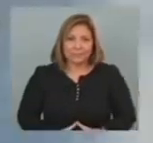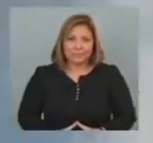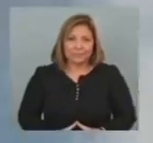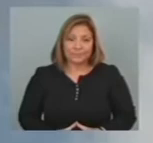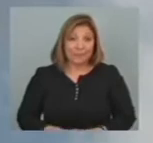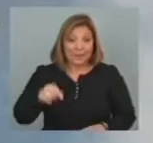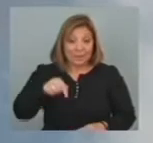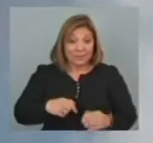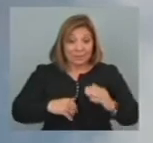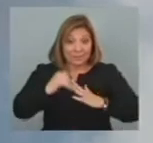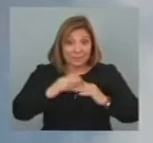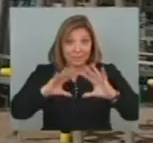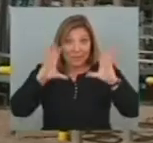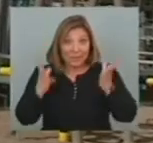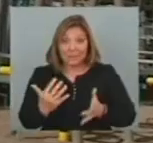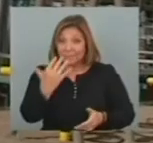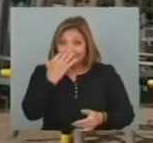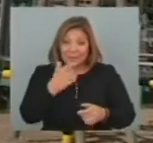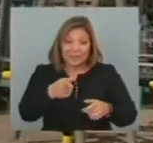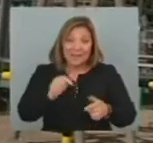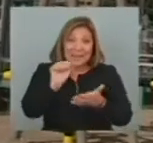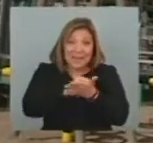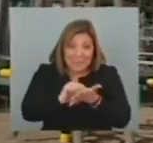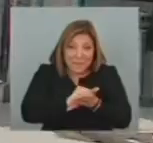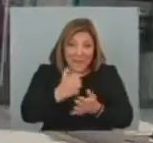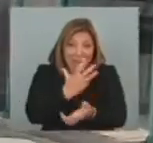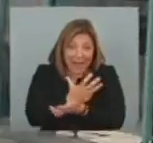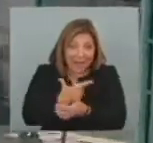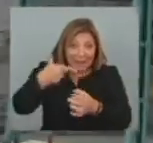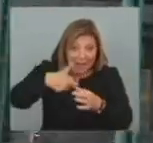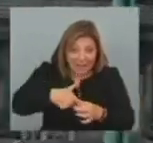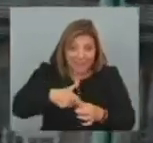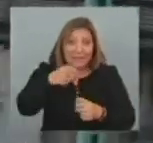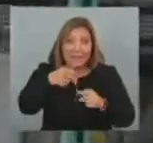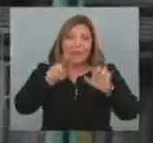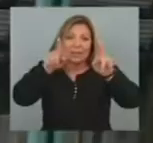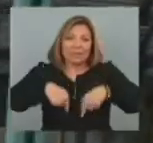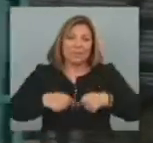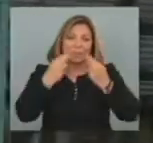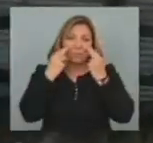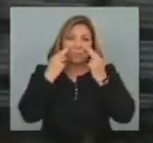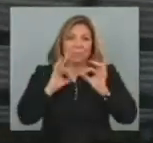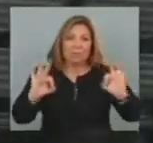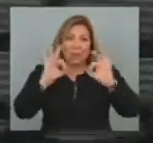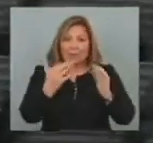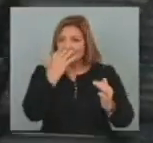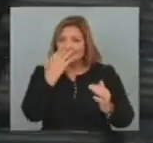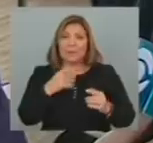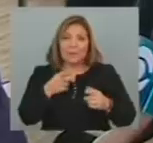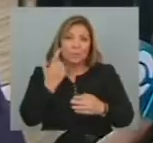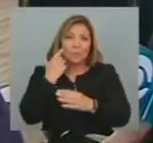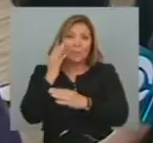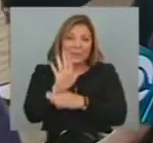La puesta En marcha De la planta Desulfurizadora De ANCAP Trae beneficios Para el ambiente Resaltados Por el ministro Del área